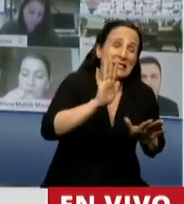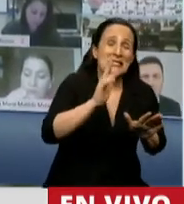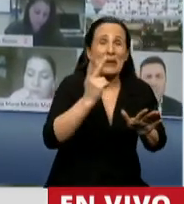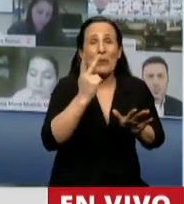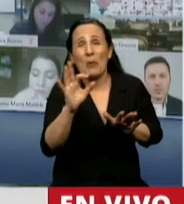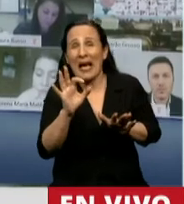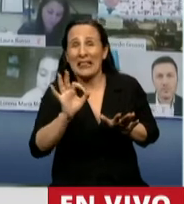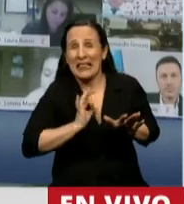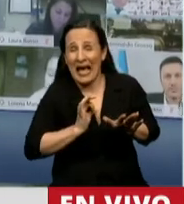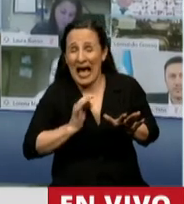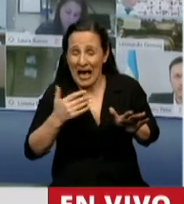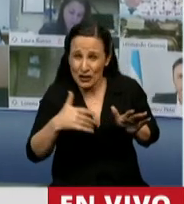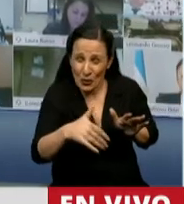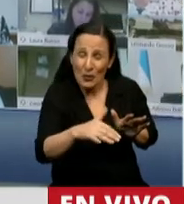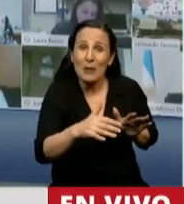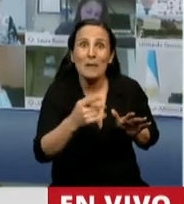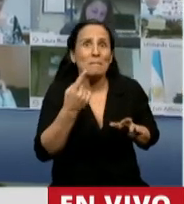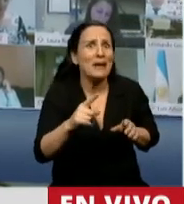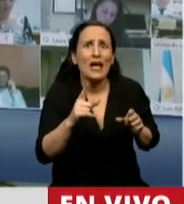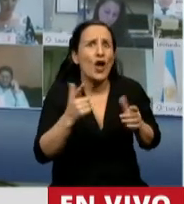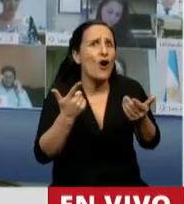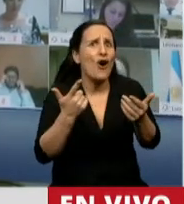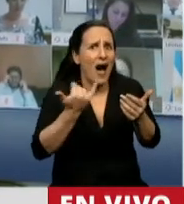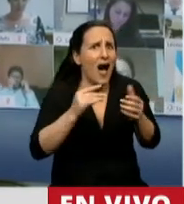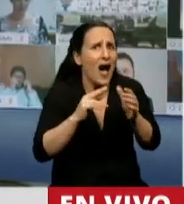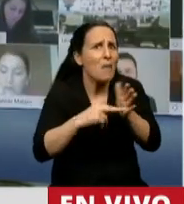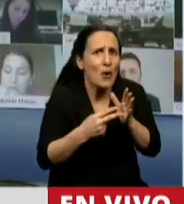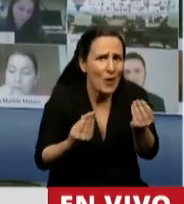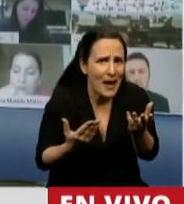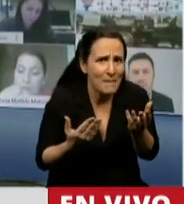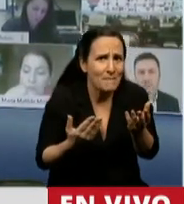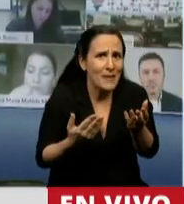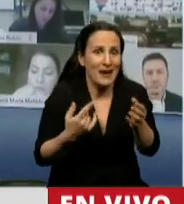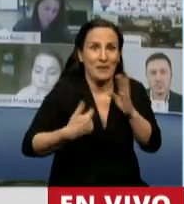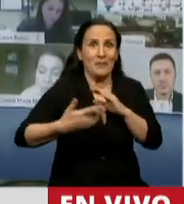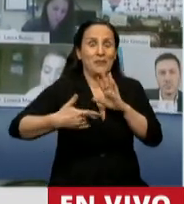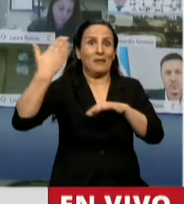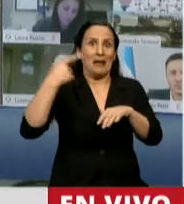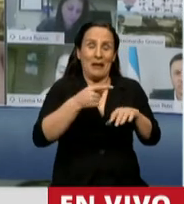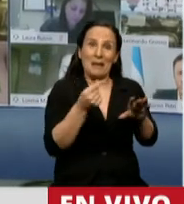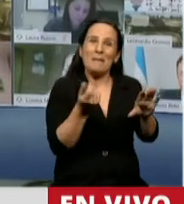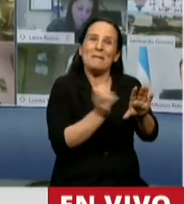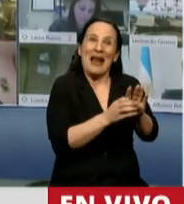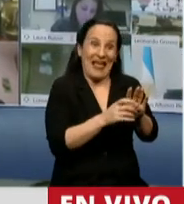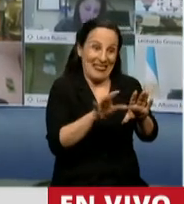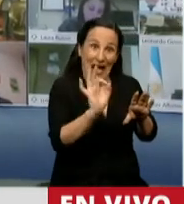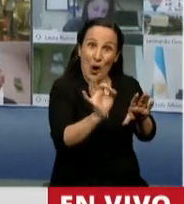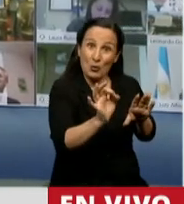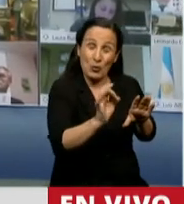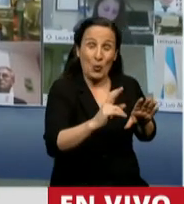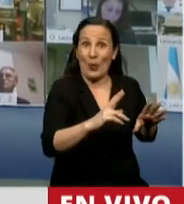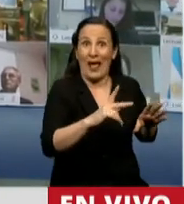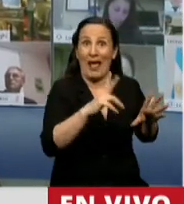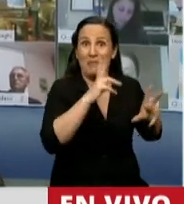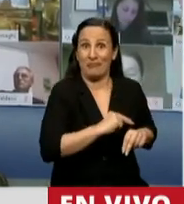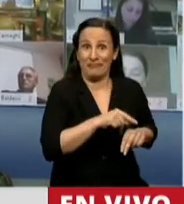pero tenemos un problema, que los fondos de ese blanqueo se agotaron o se agotan ahora en octubre, con